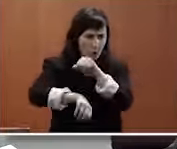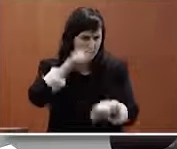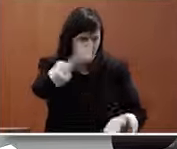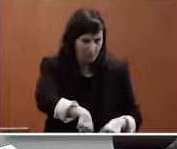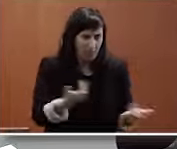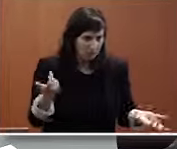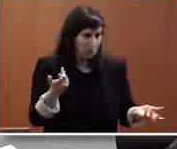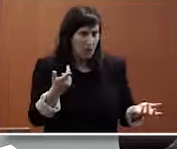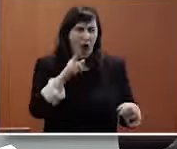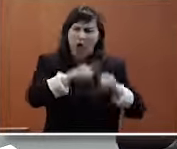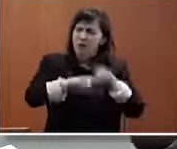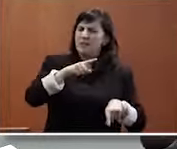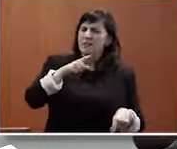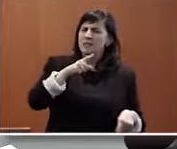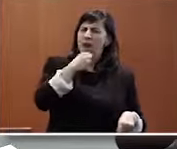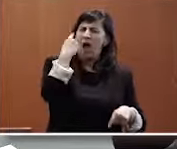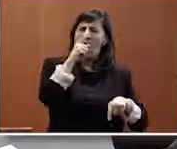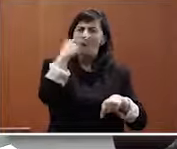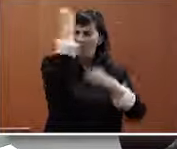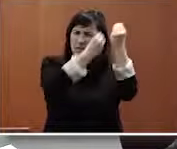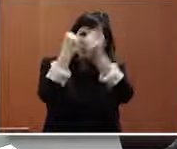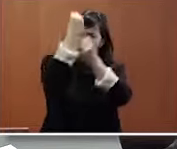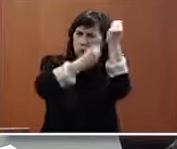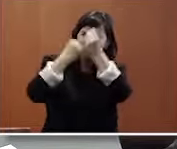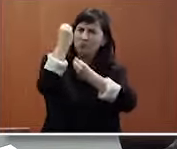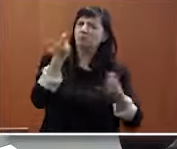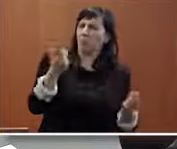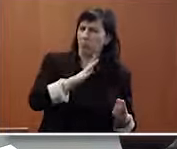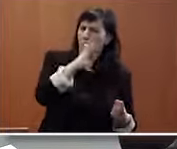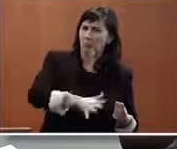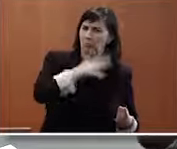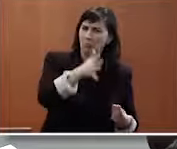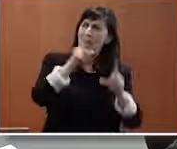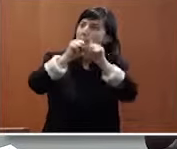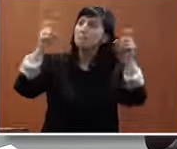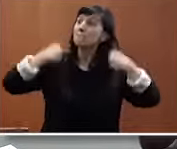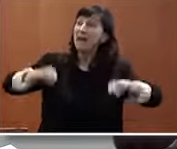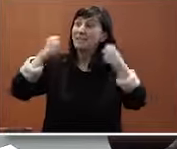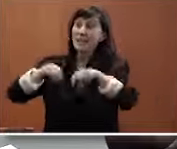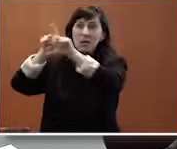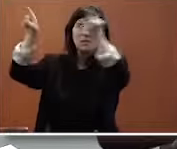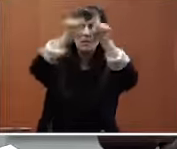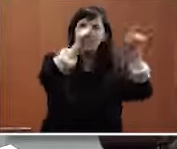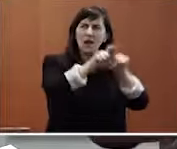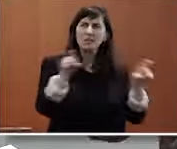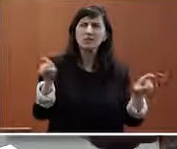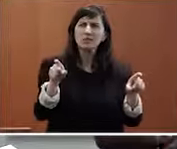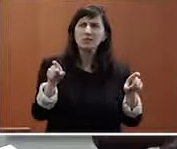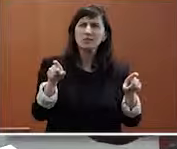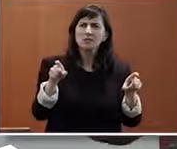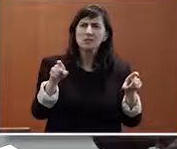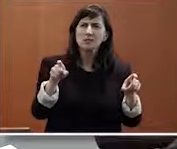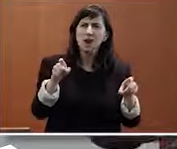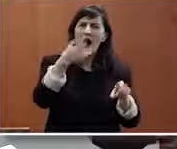a veces nos cuesta pensar o parece increíble ver como algunas prácticas empresariales y es difícil hablar en un foro en donde aquí hay